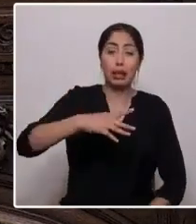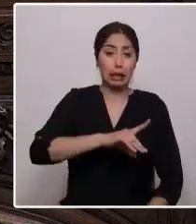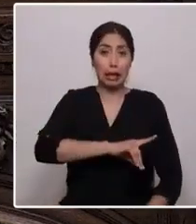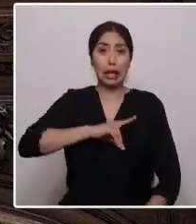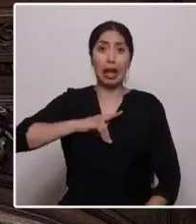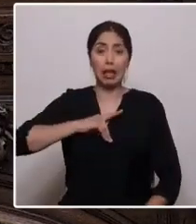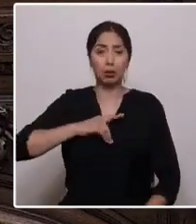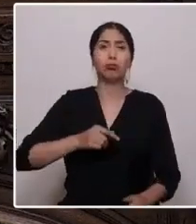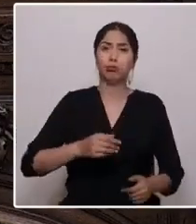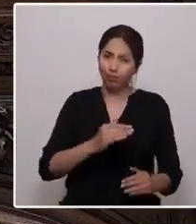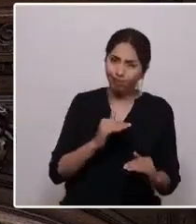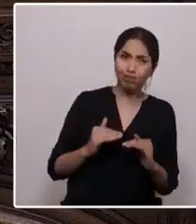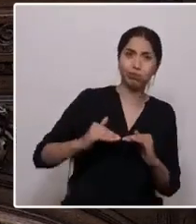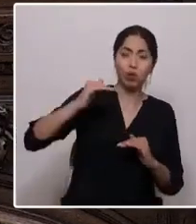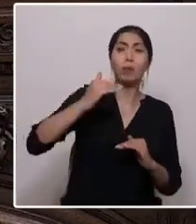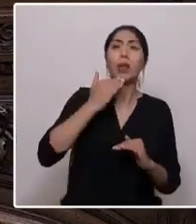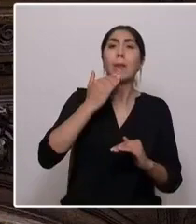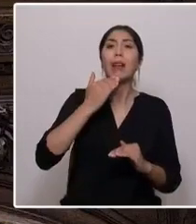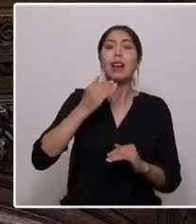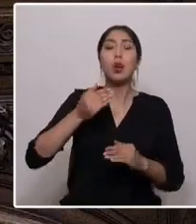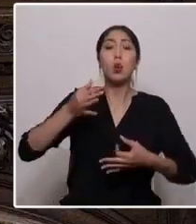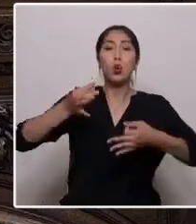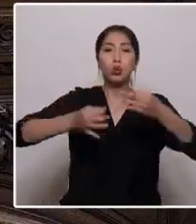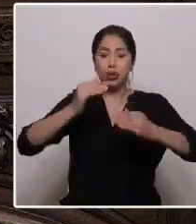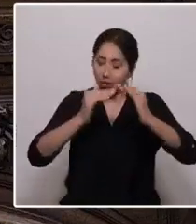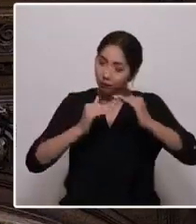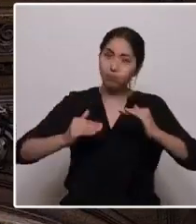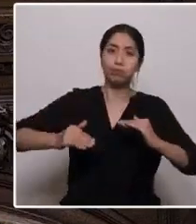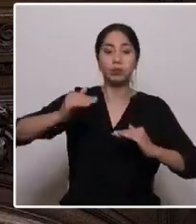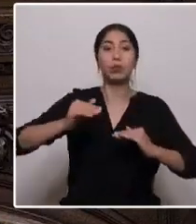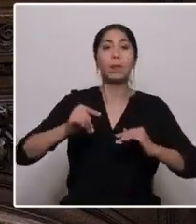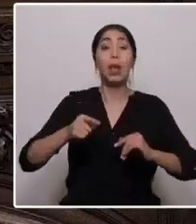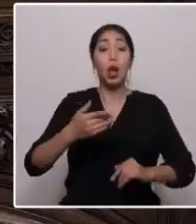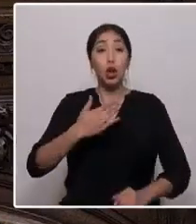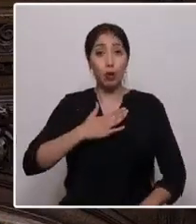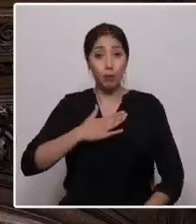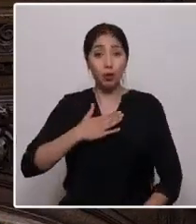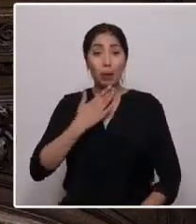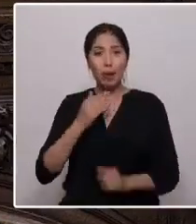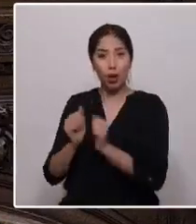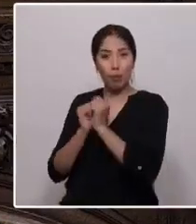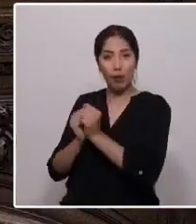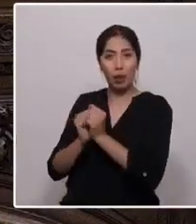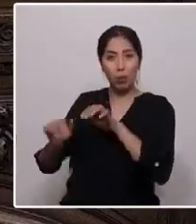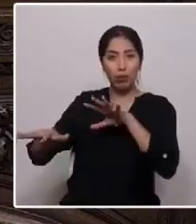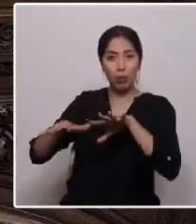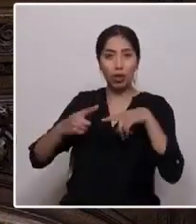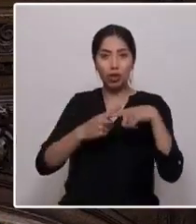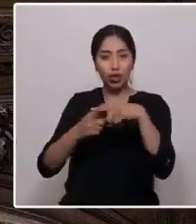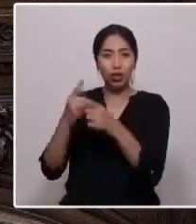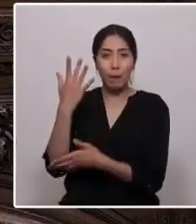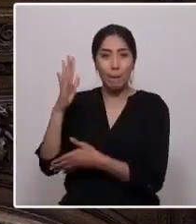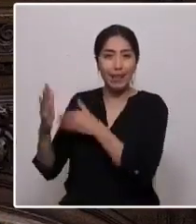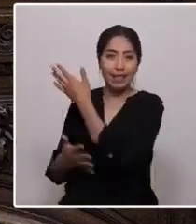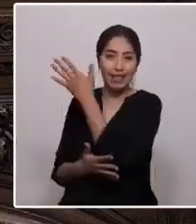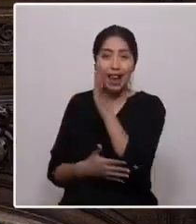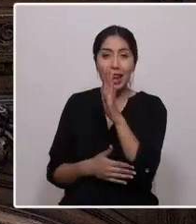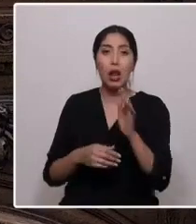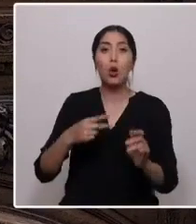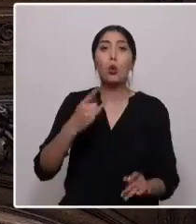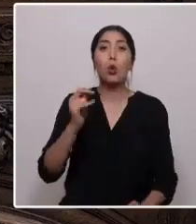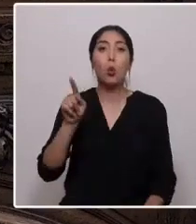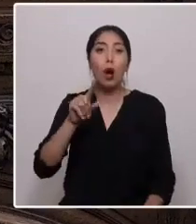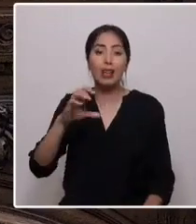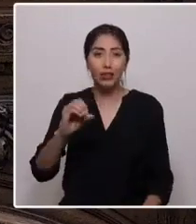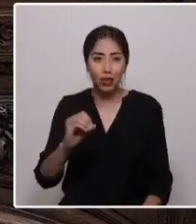justicia por sobre la inequidad. Traigo conmigo a los compañeros del Movimiento Social Ambiental Valle del Huasco y del Movimiento por el Agua y los